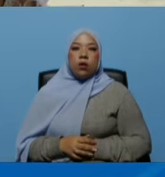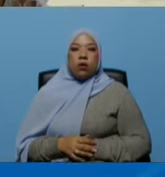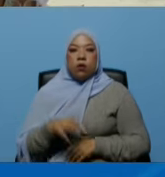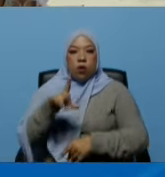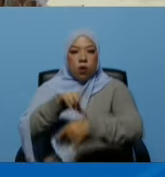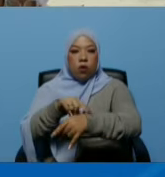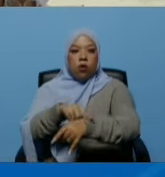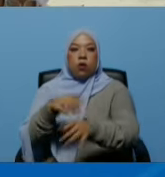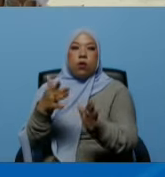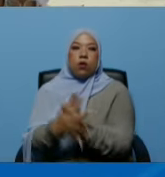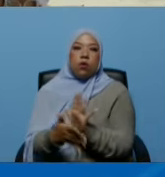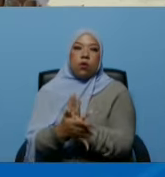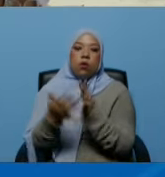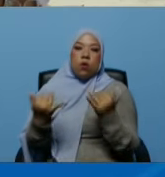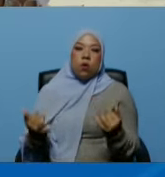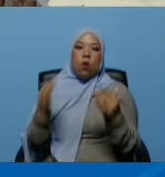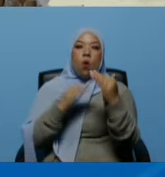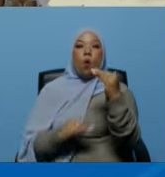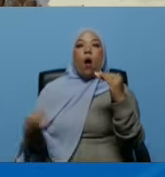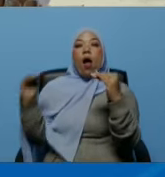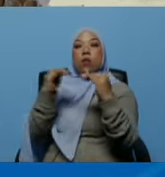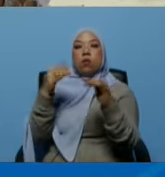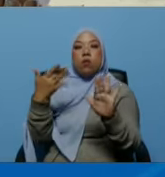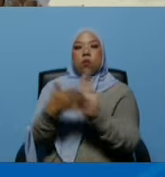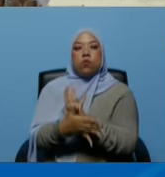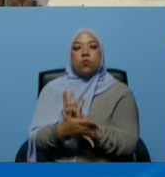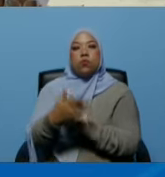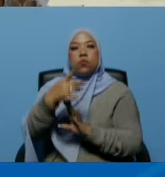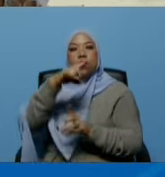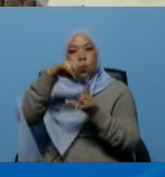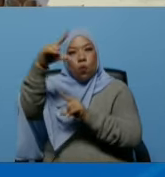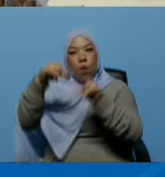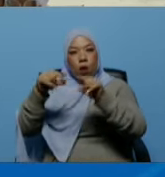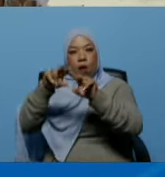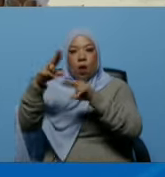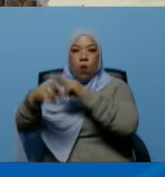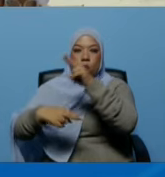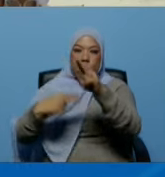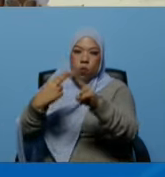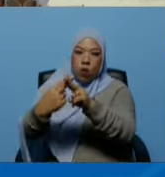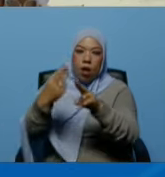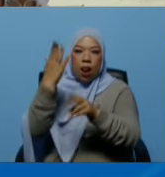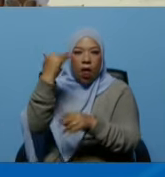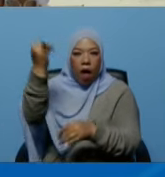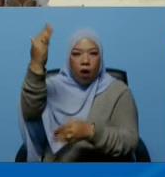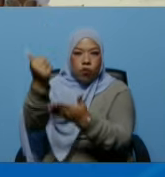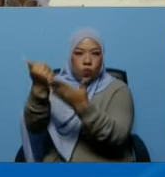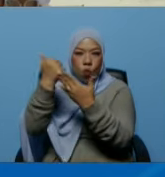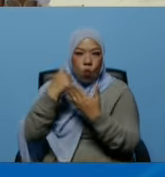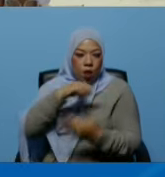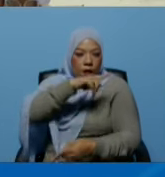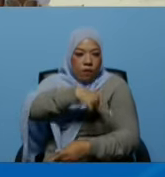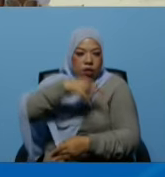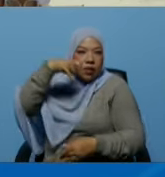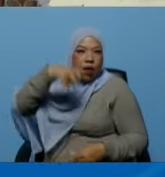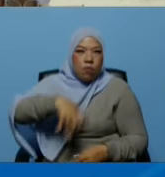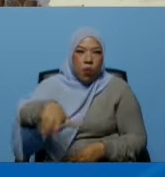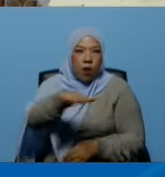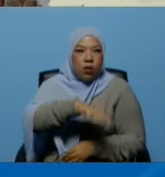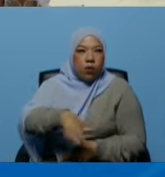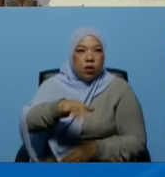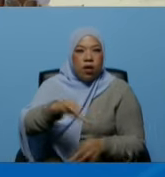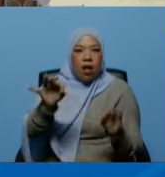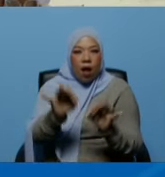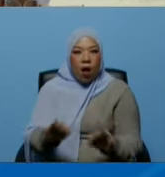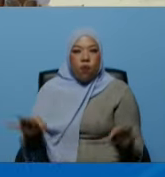Cabrera están alineados los astros los planetas la fuerza de Dios la fuerza del pueblo y